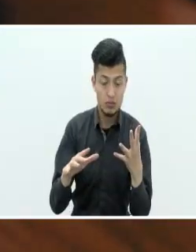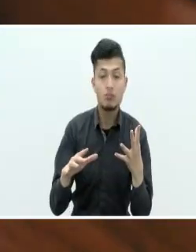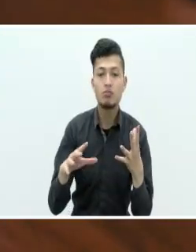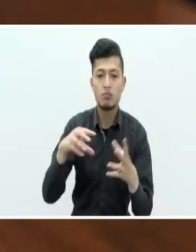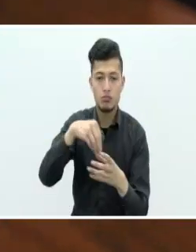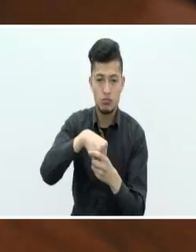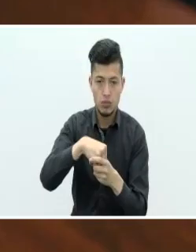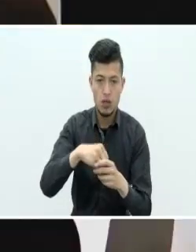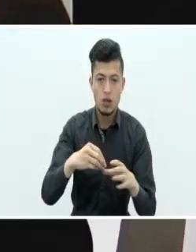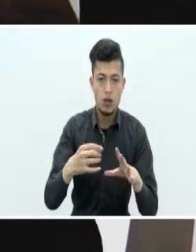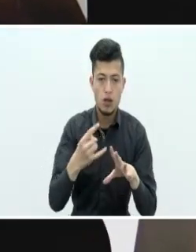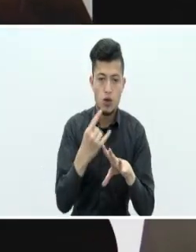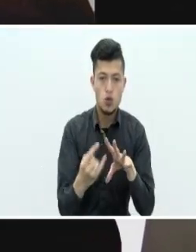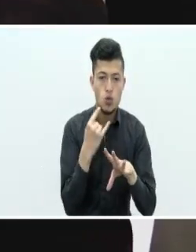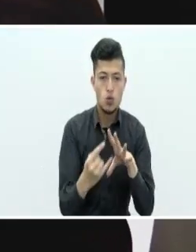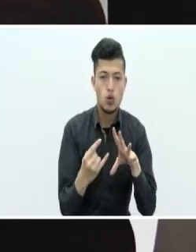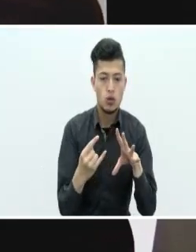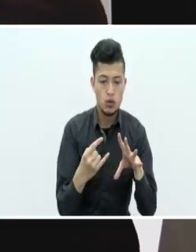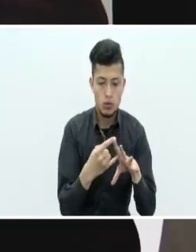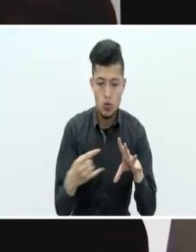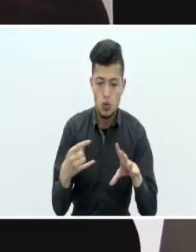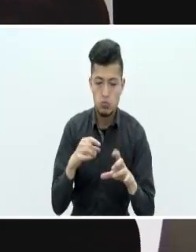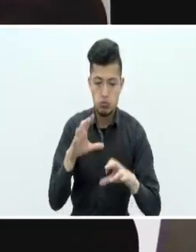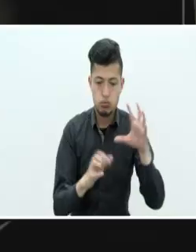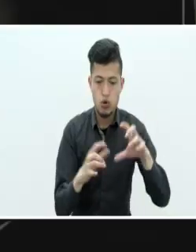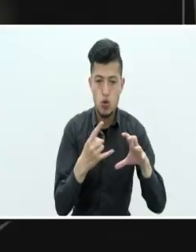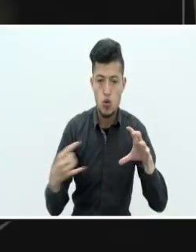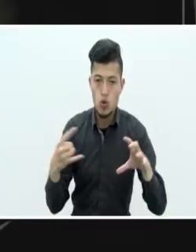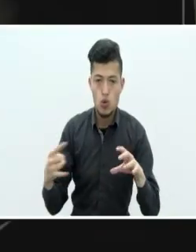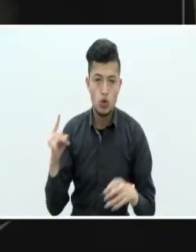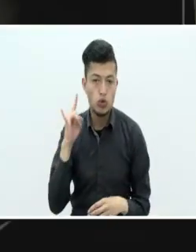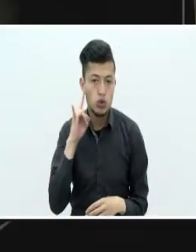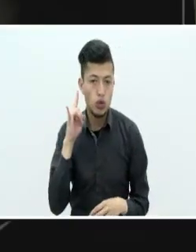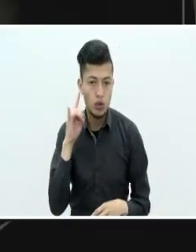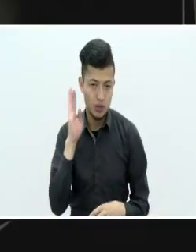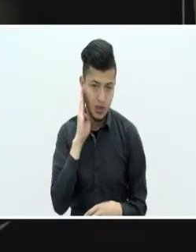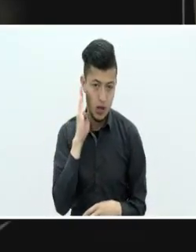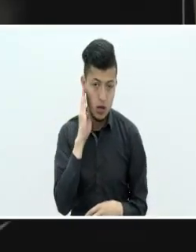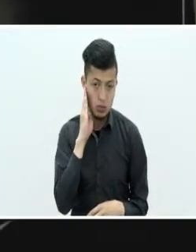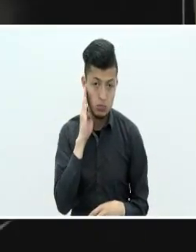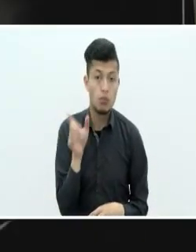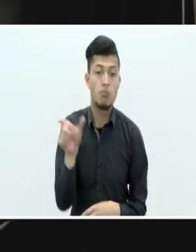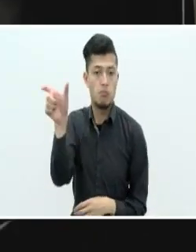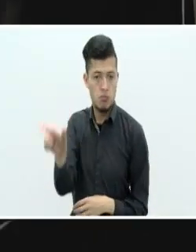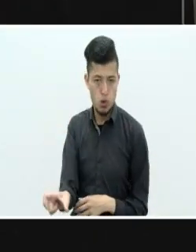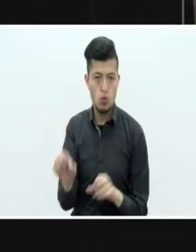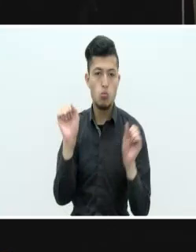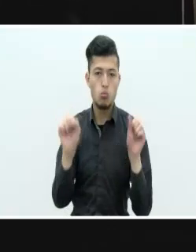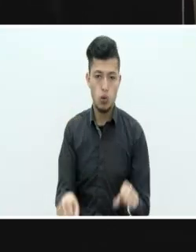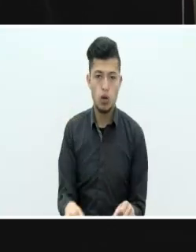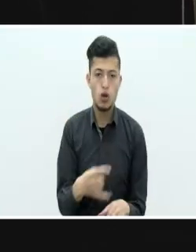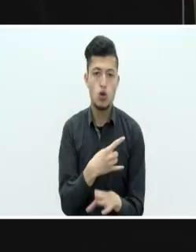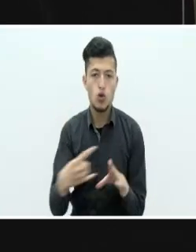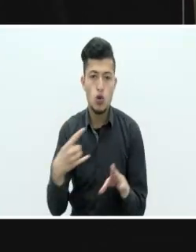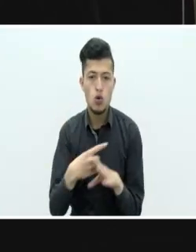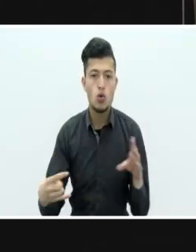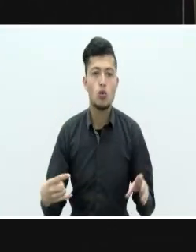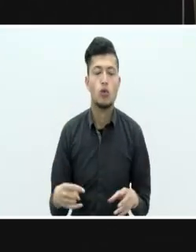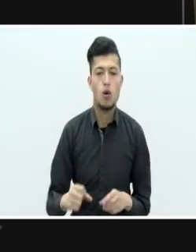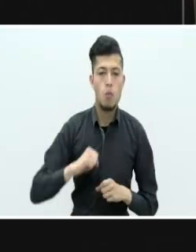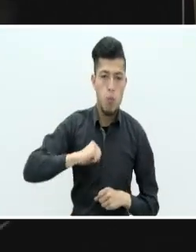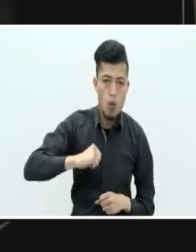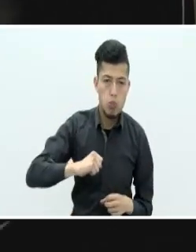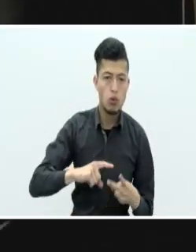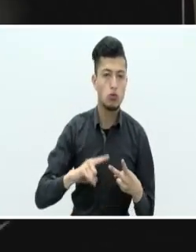mandan señales al celular que crea sonidos. Entonces el usuario puede subirle sonidos, puede subirle ritmos,